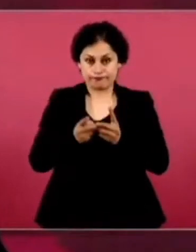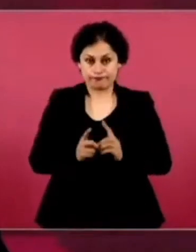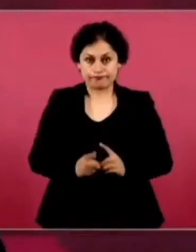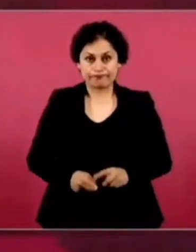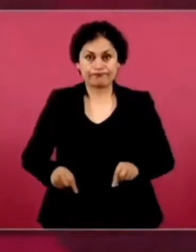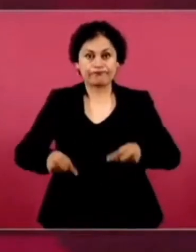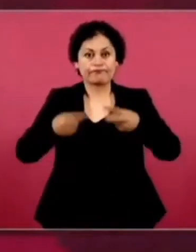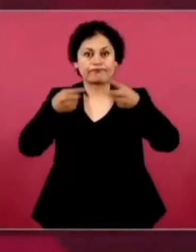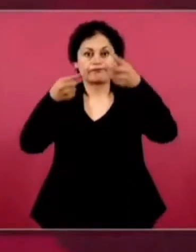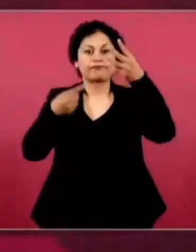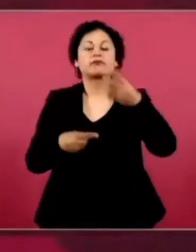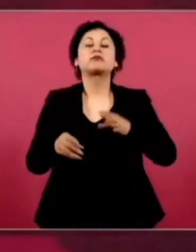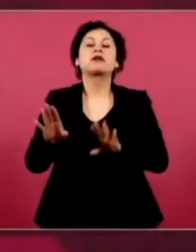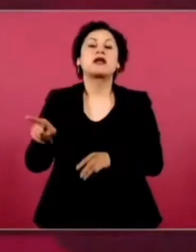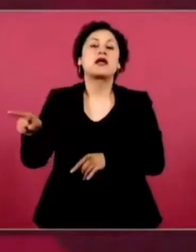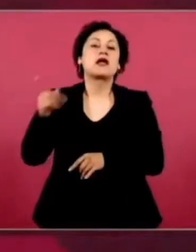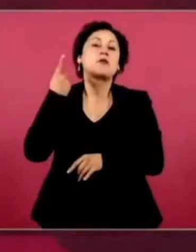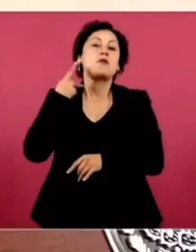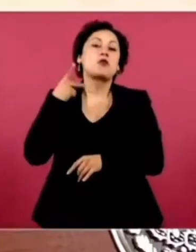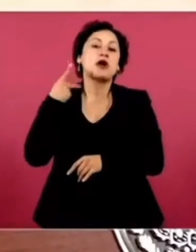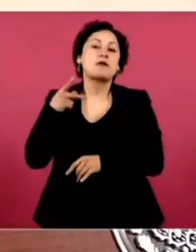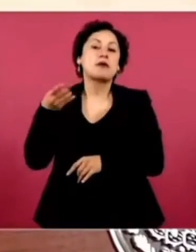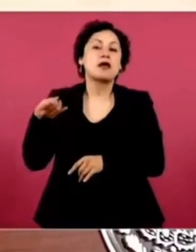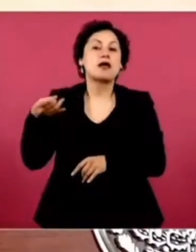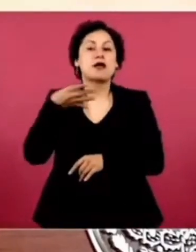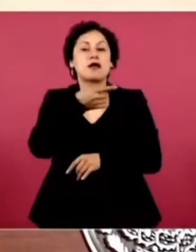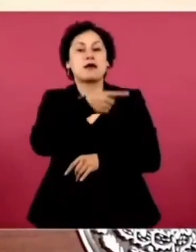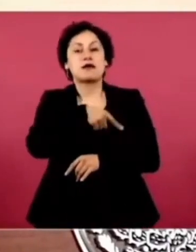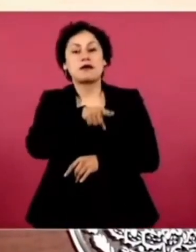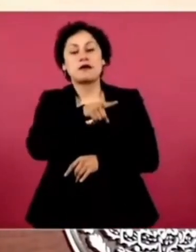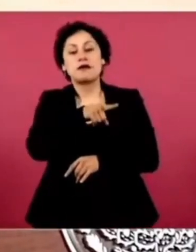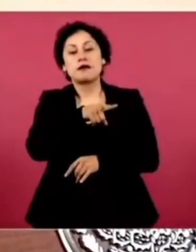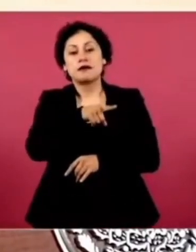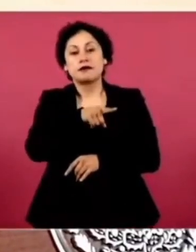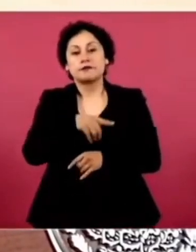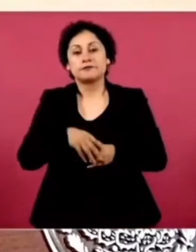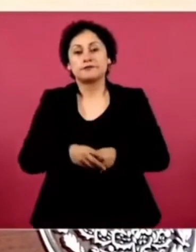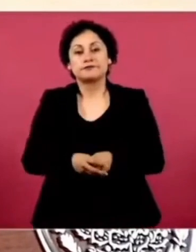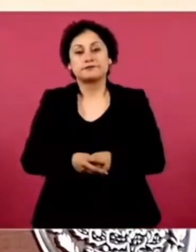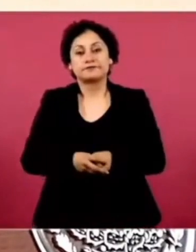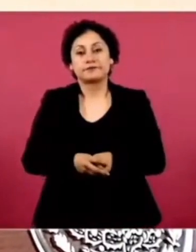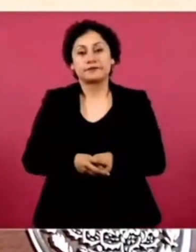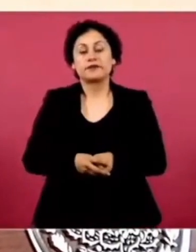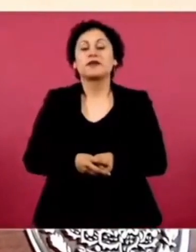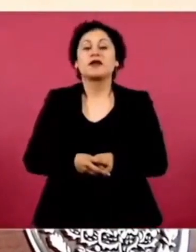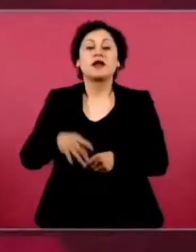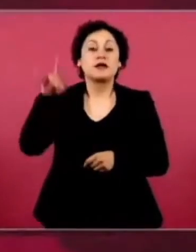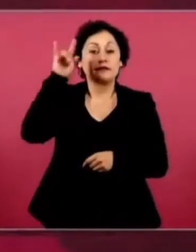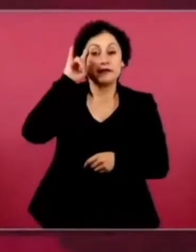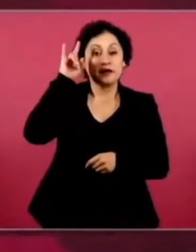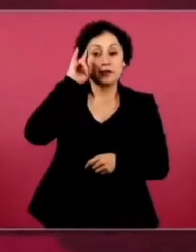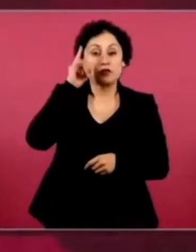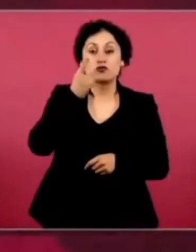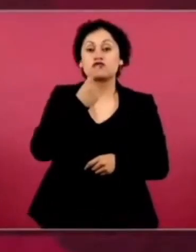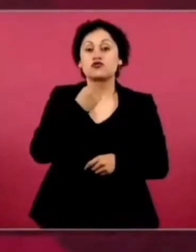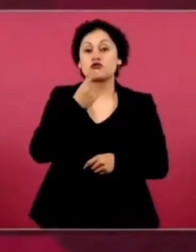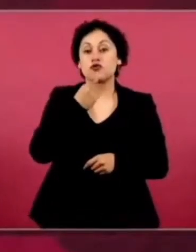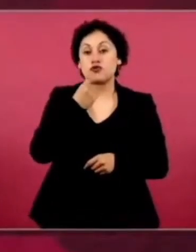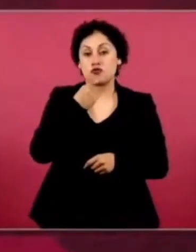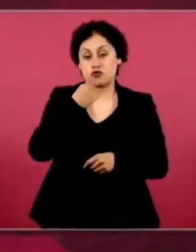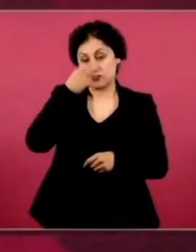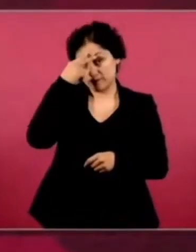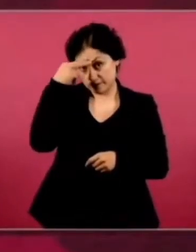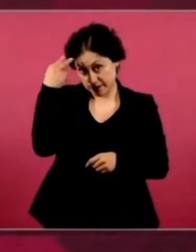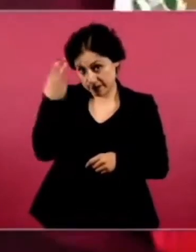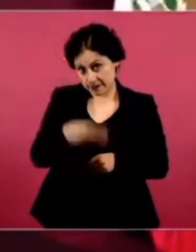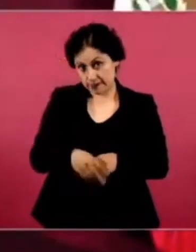le ganó Puebla al Diablos Rojos de México y